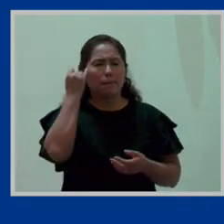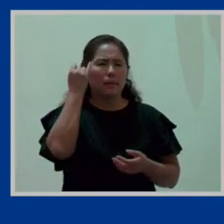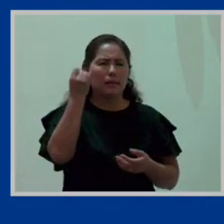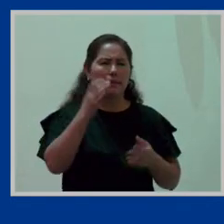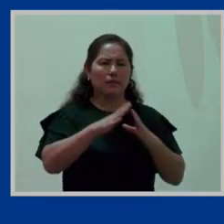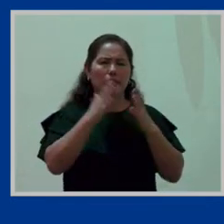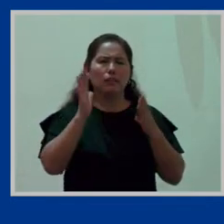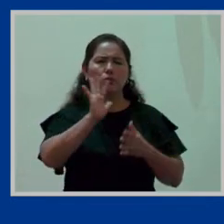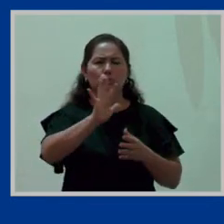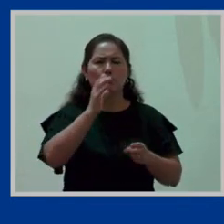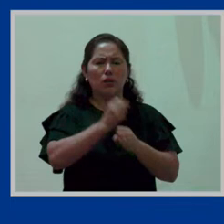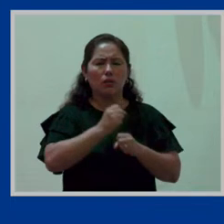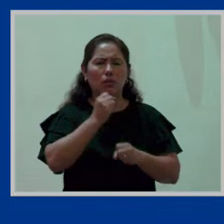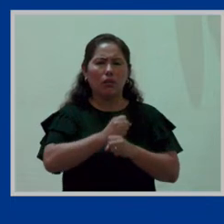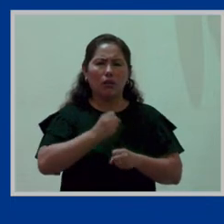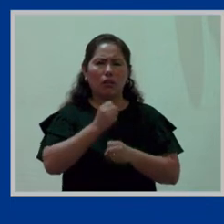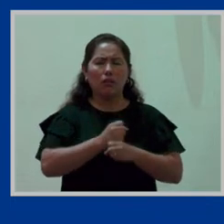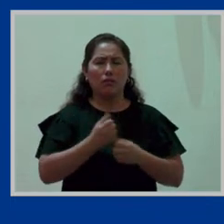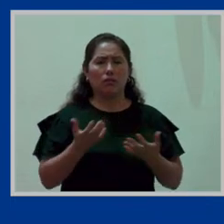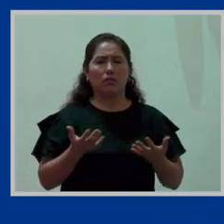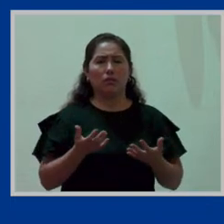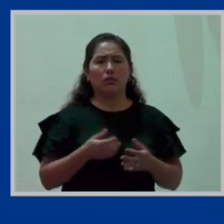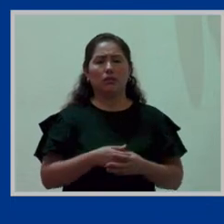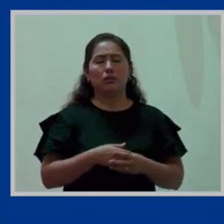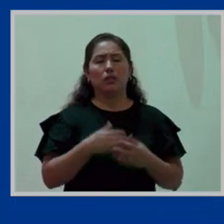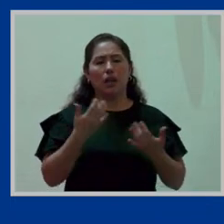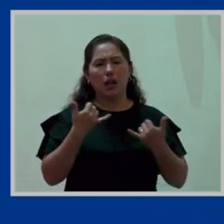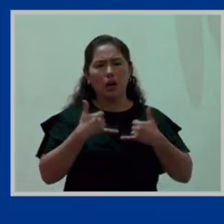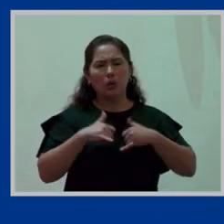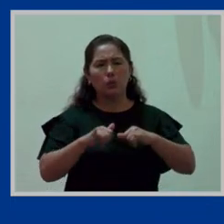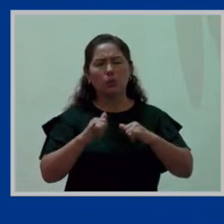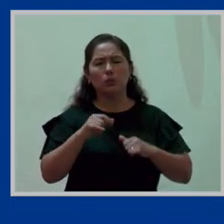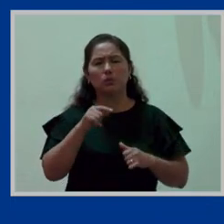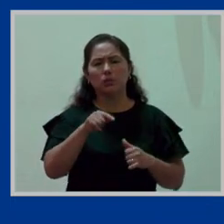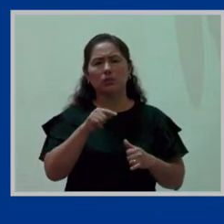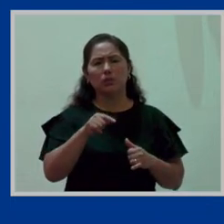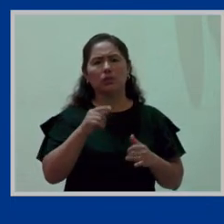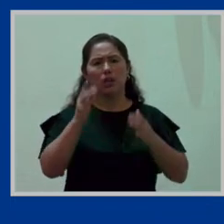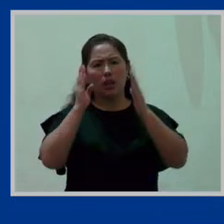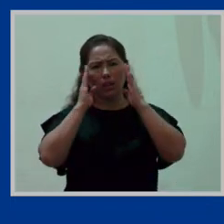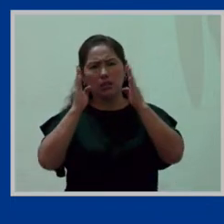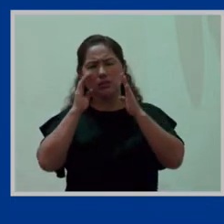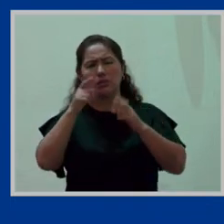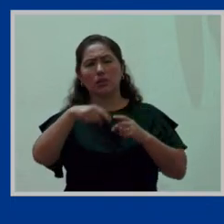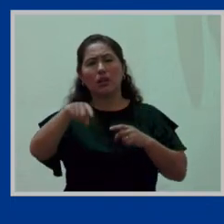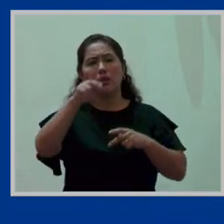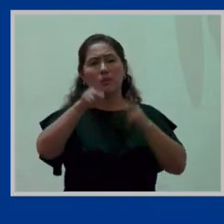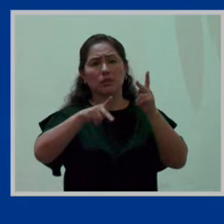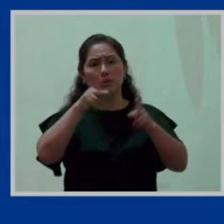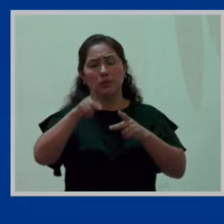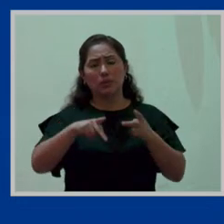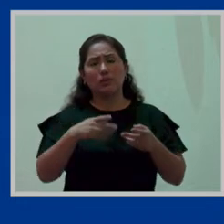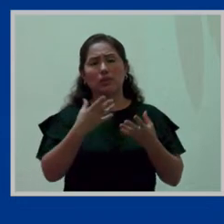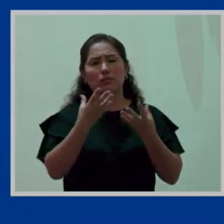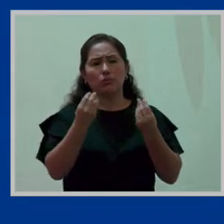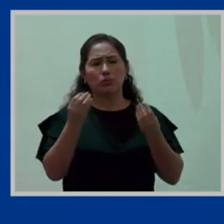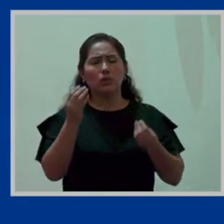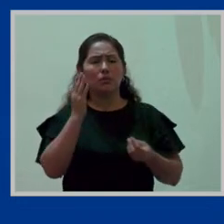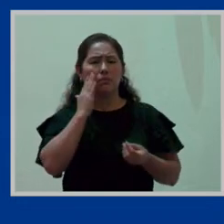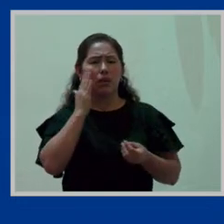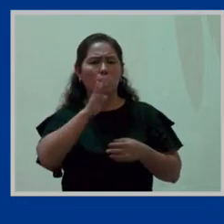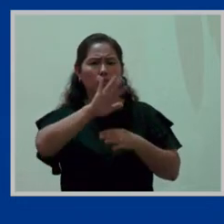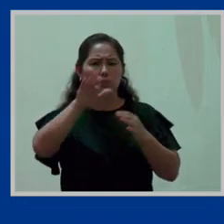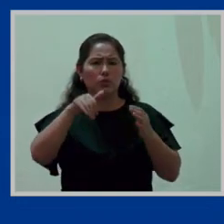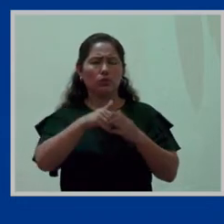tanto en la labor, pero aún así no laboren, digamos, en atención al público, toda madre requiere de